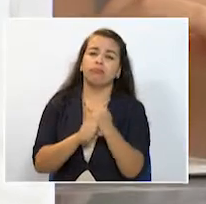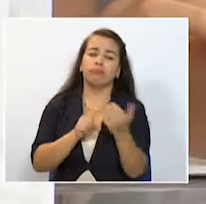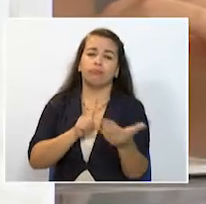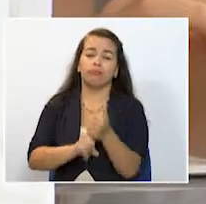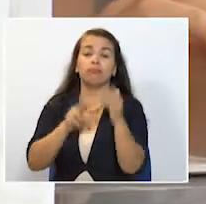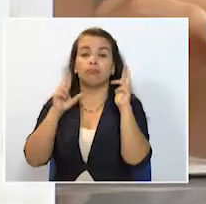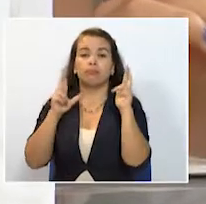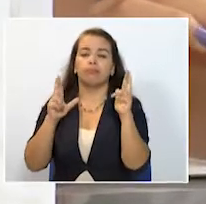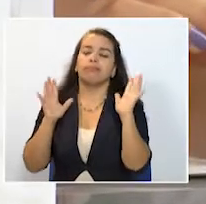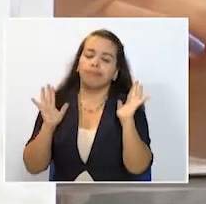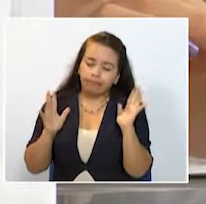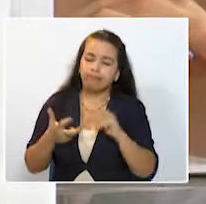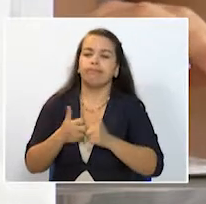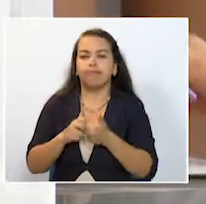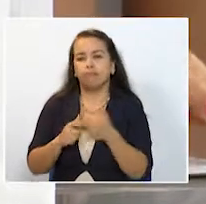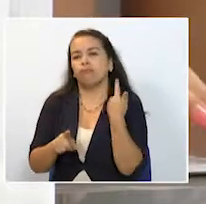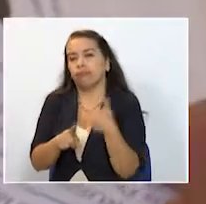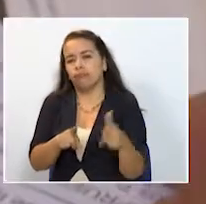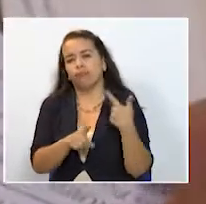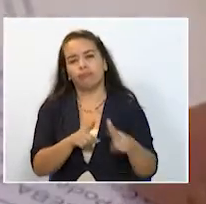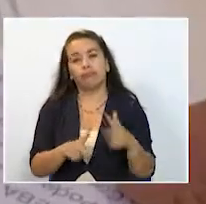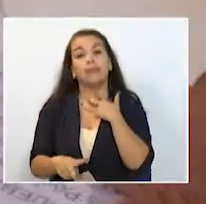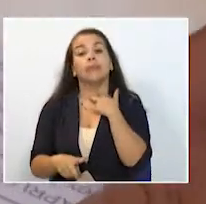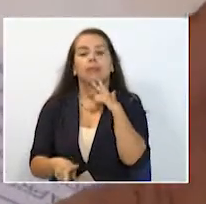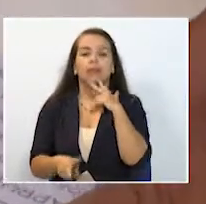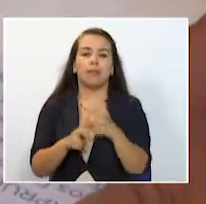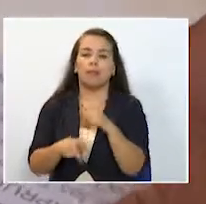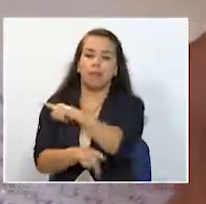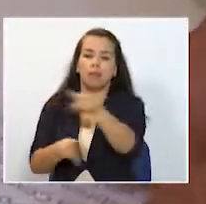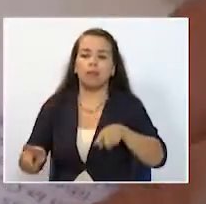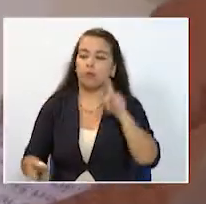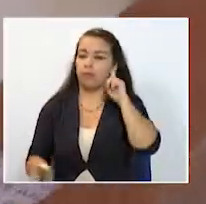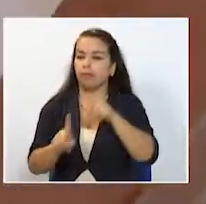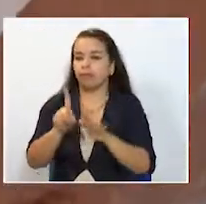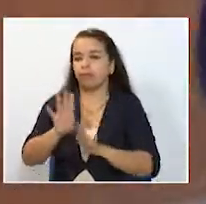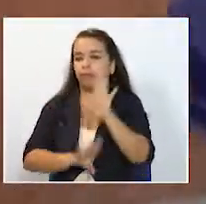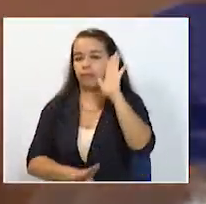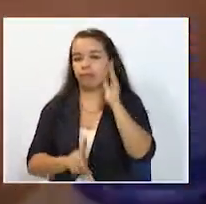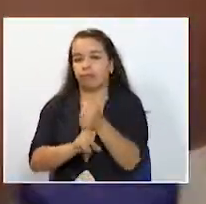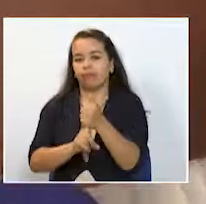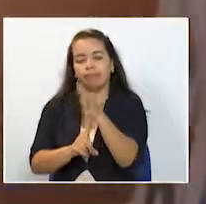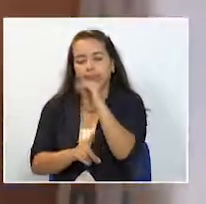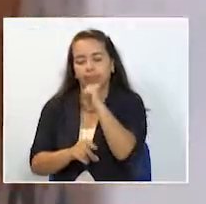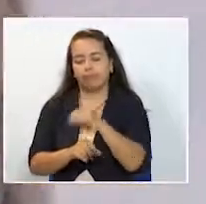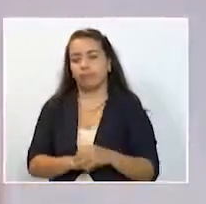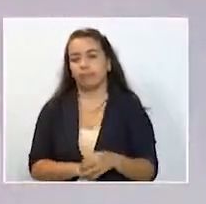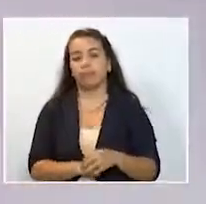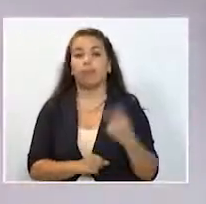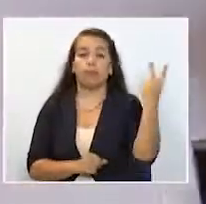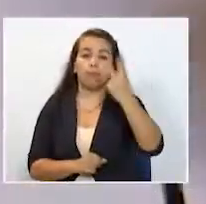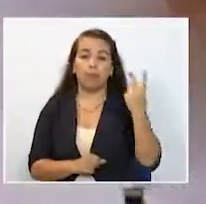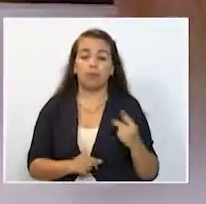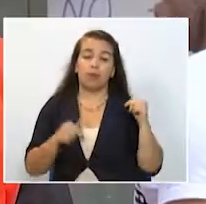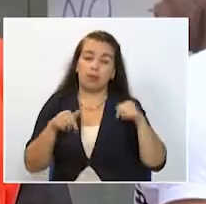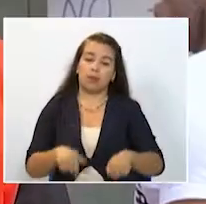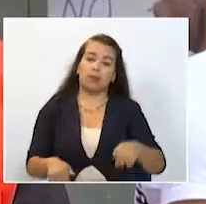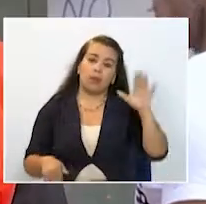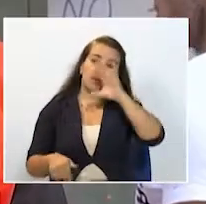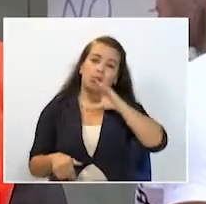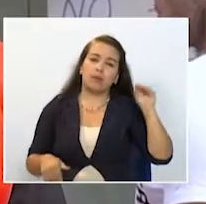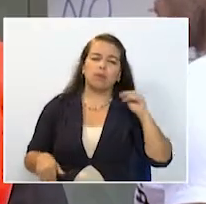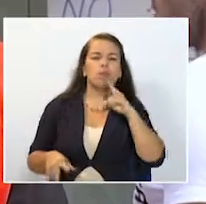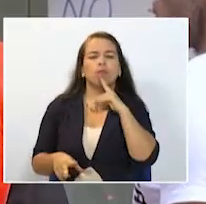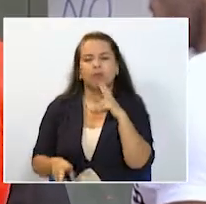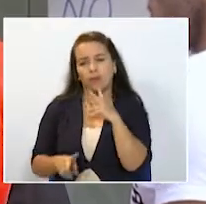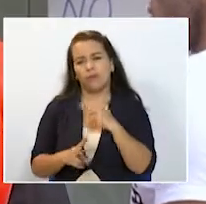embargo se han presentado diferentes obstáculos que no les ha permitido llevar una vida estable para el venezolano que pisa Quindío es muy